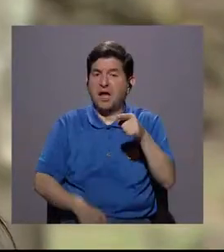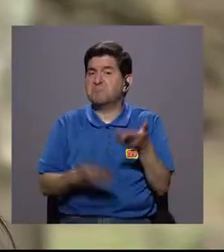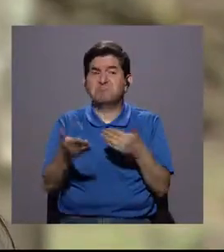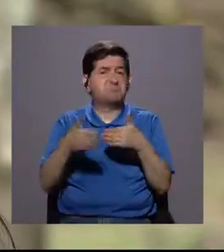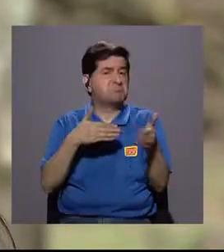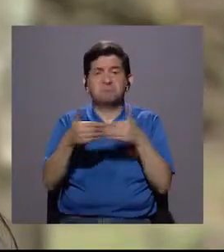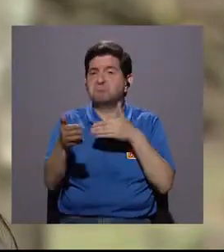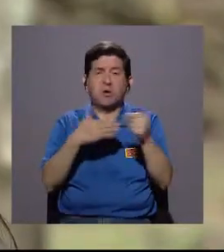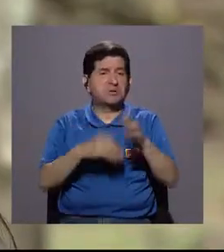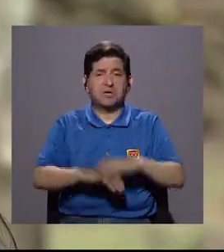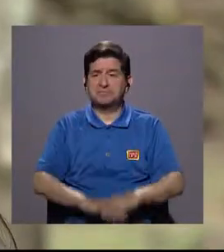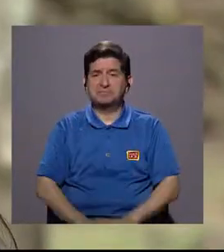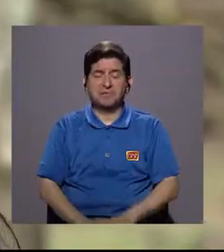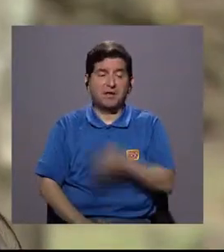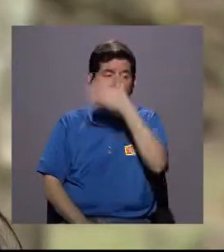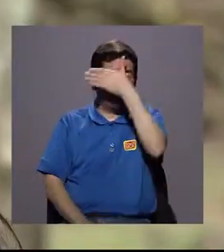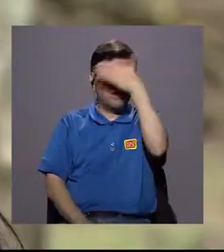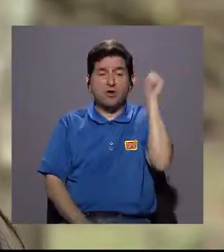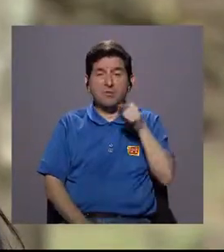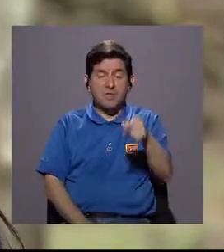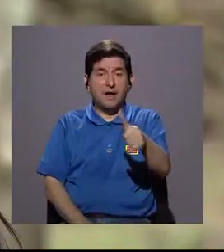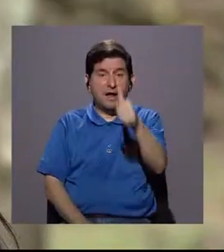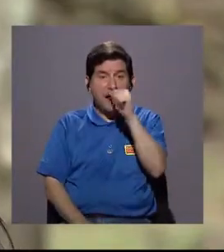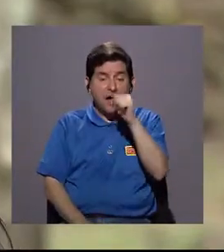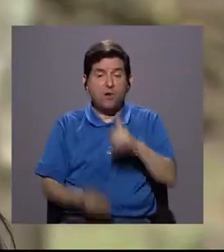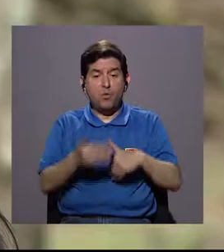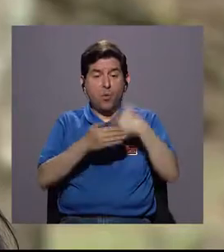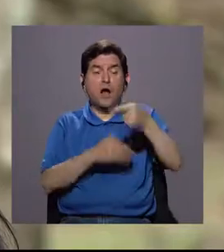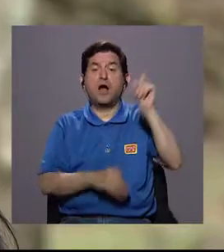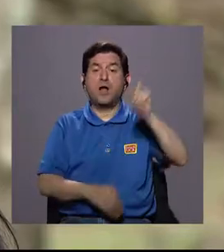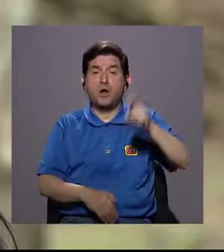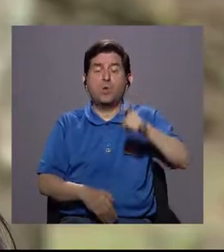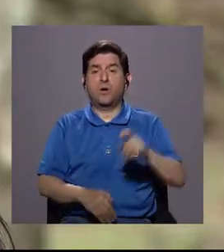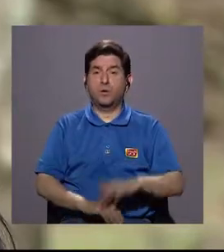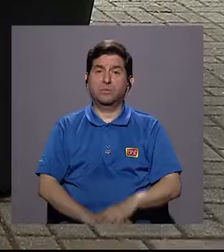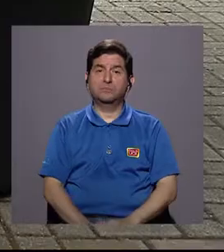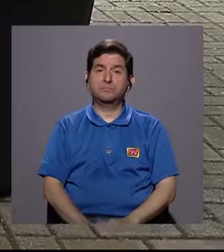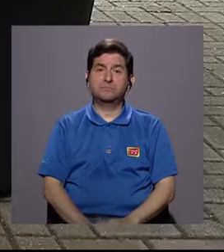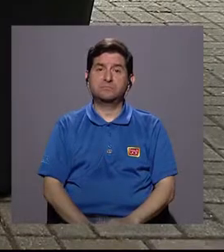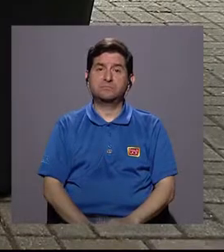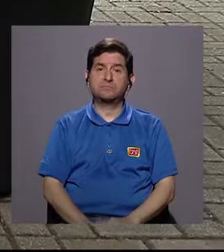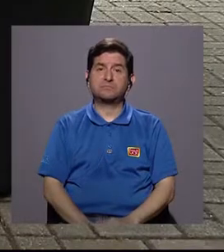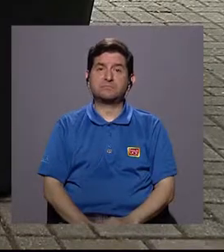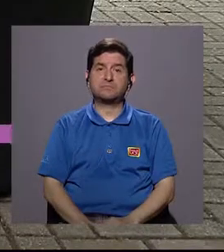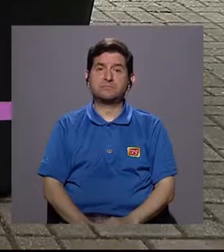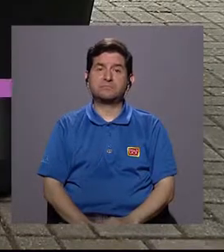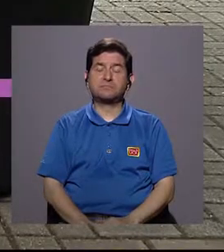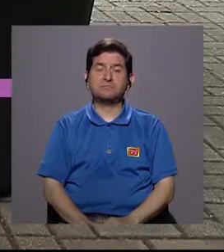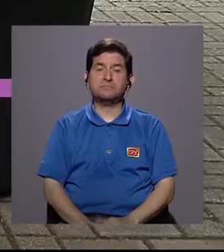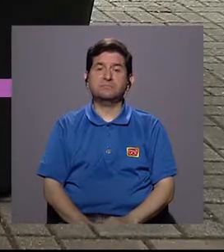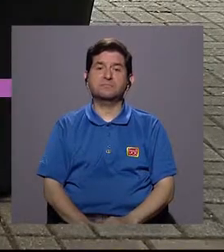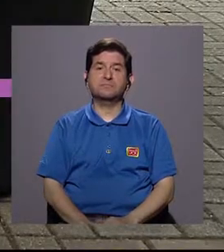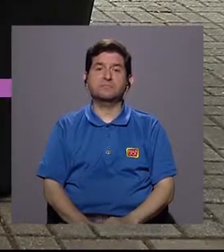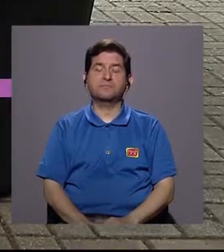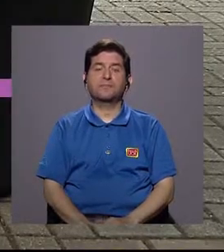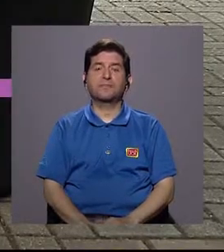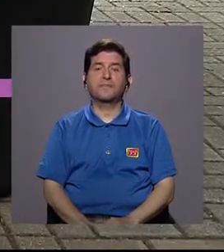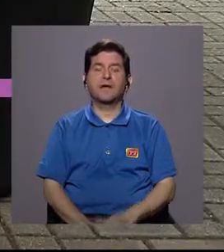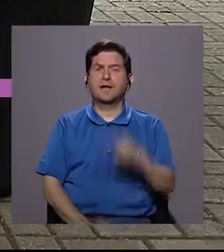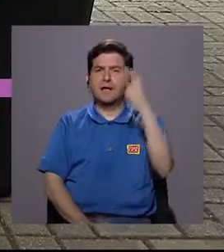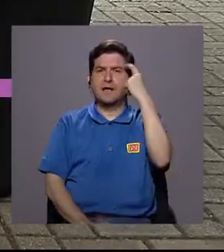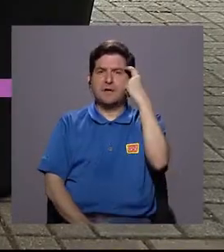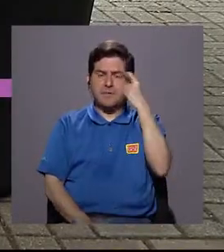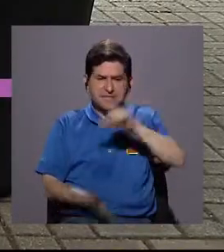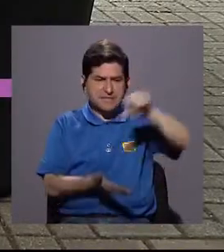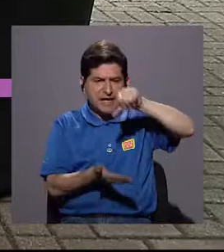importa. Y se nos olvida que esa es el agua que vamos a necesitar posteriormente nosotros. Y digamos, a nivel